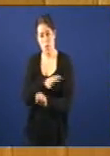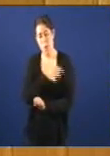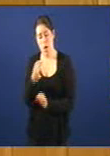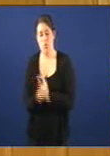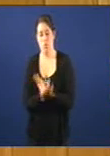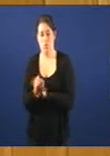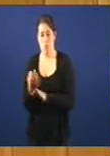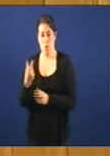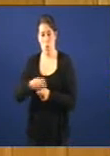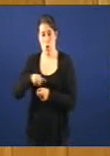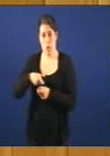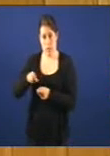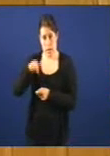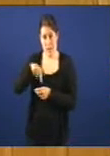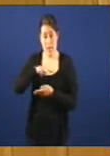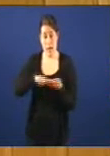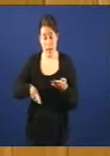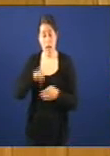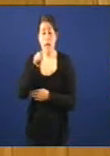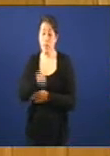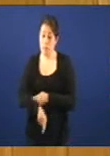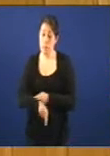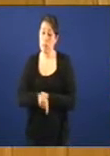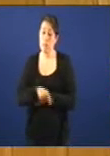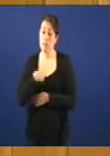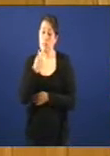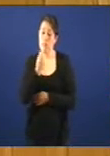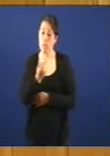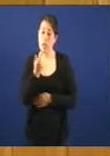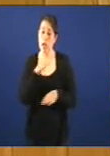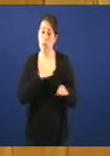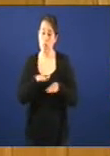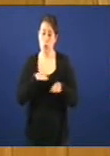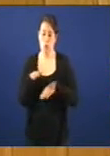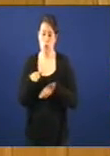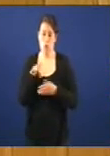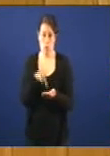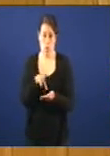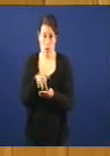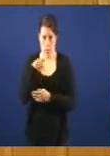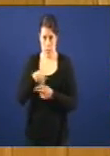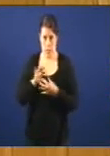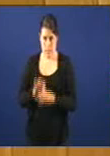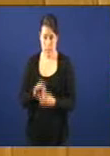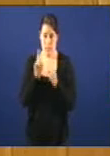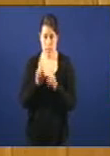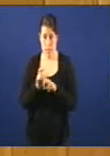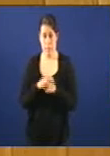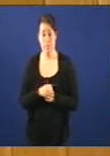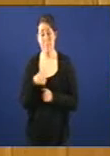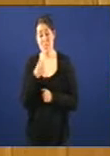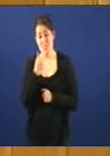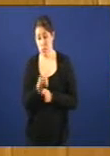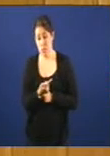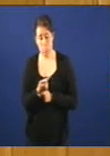conserveira en Galicia así como daremos conta das actuacións levadas a cabo neste asunto. Digo que non é inconveniente